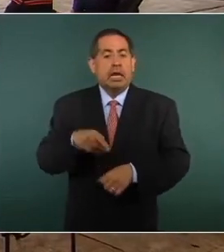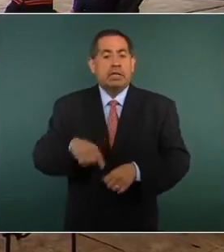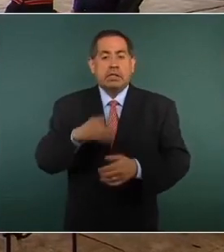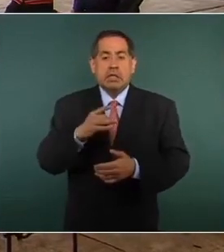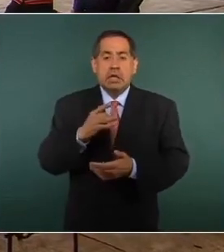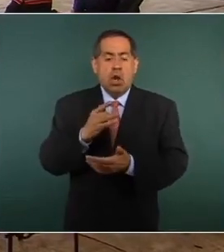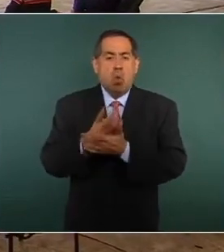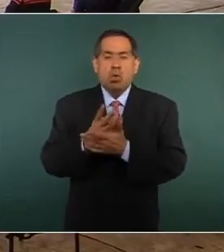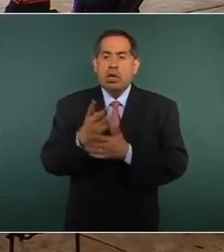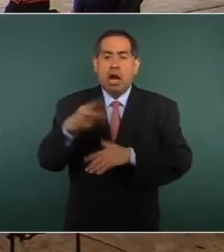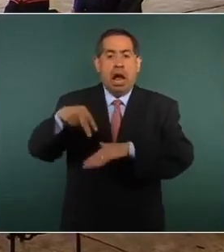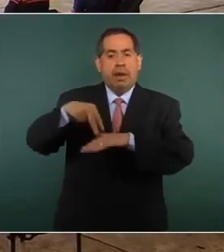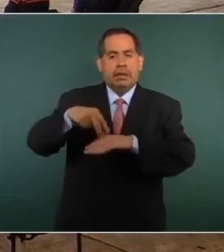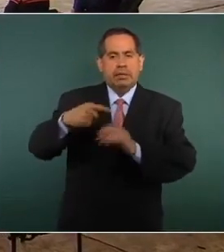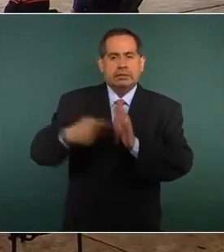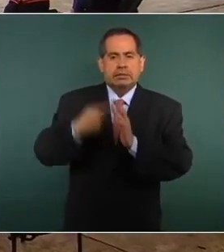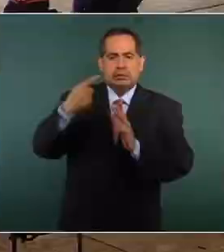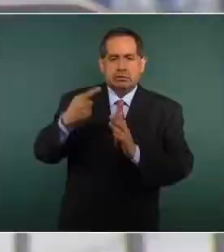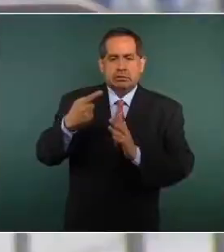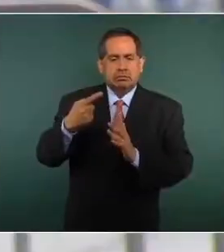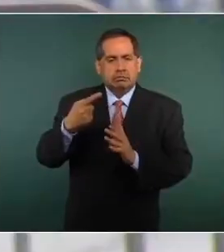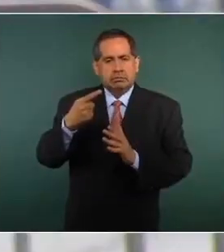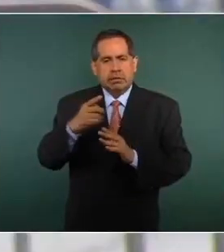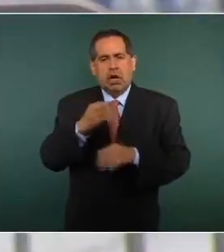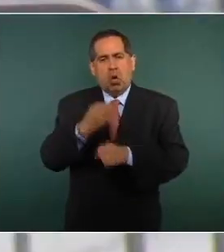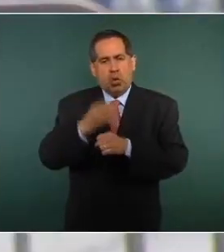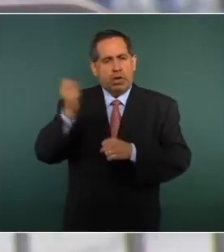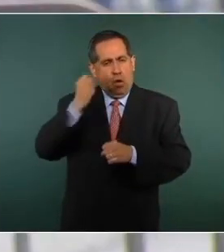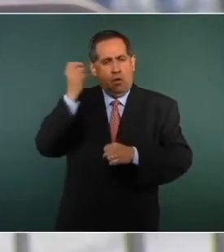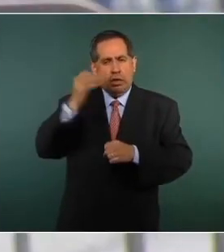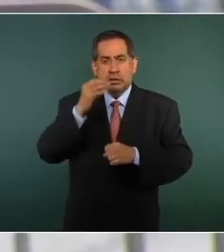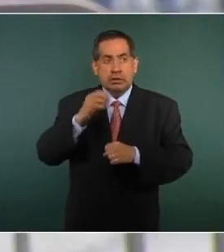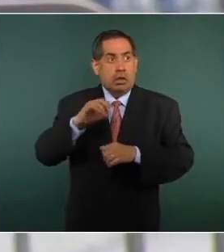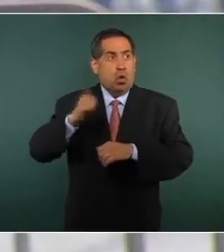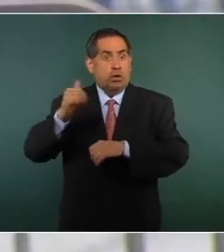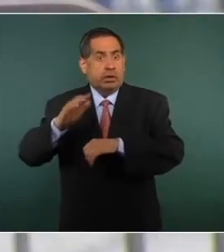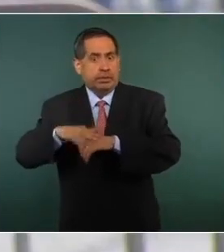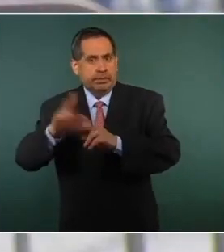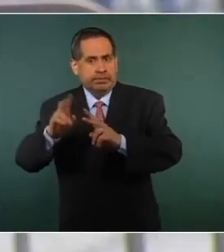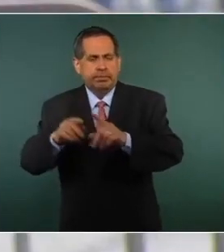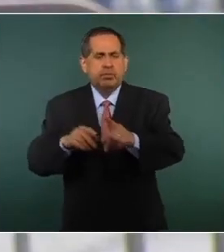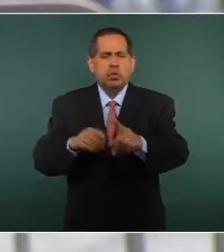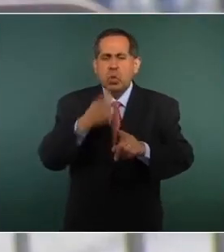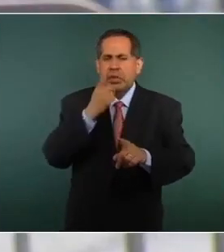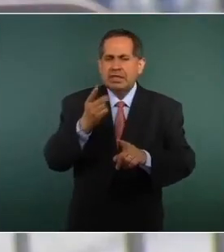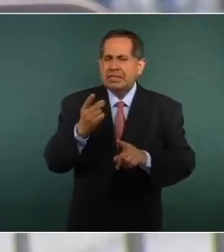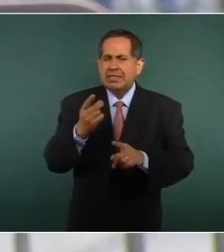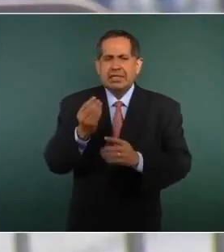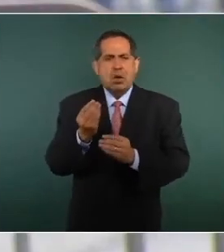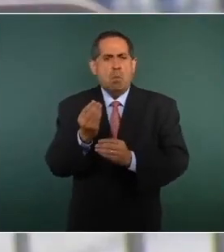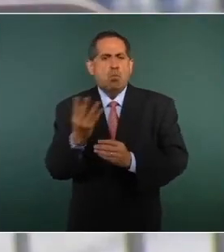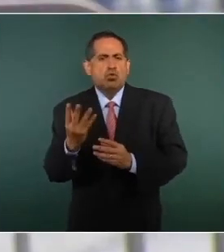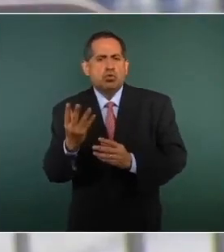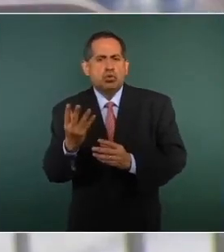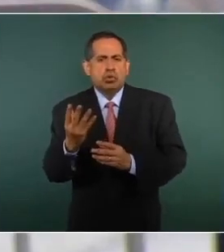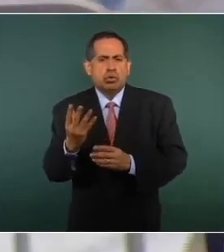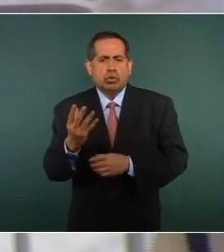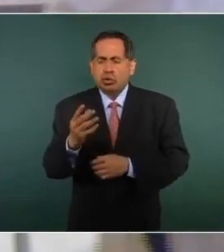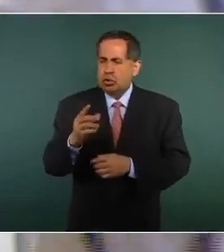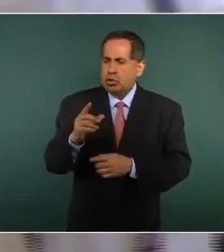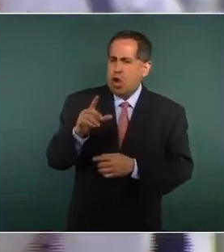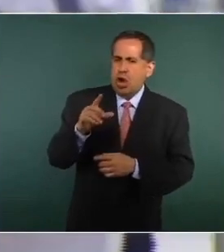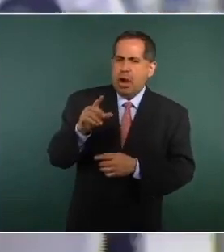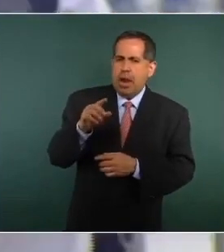único posicionamiento que va a fijar, tengo entendido que es en esta conferencia, menciona en plural, no es lo ataca,